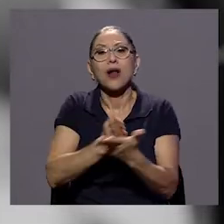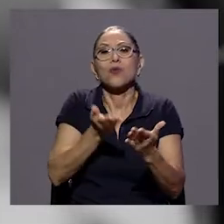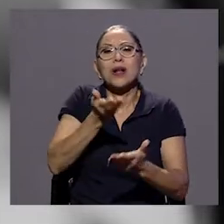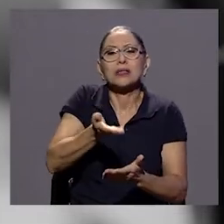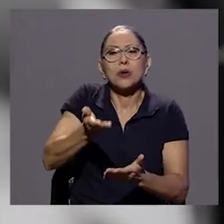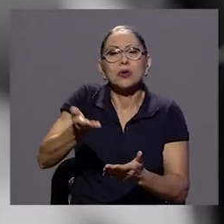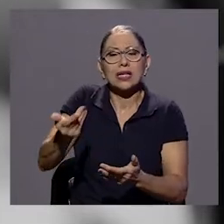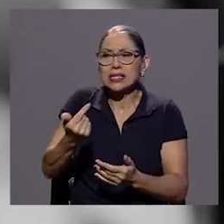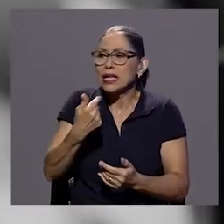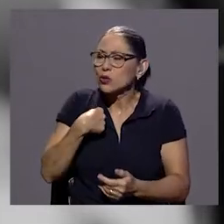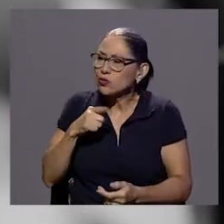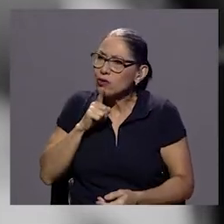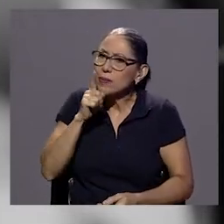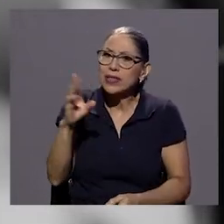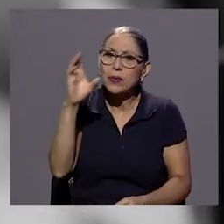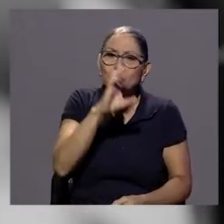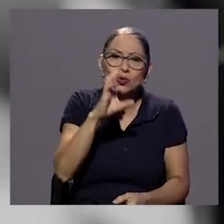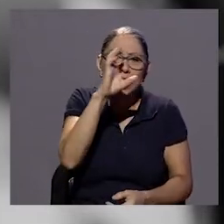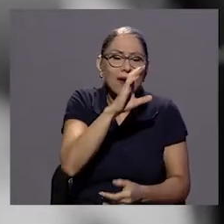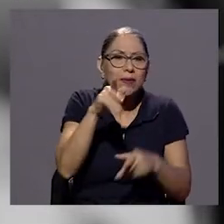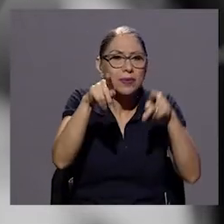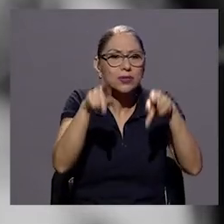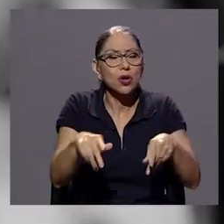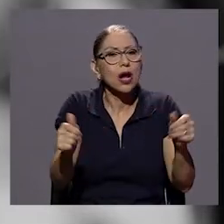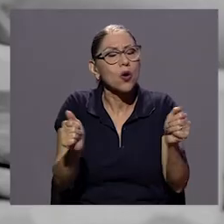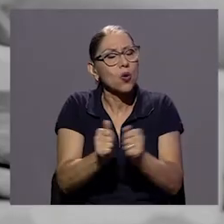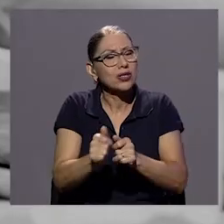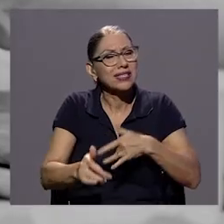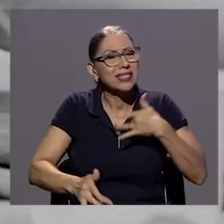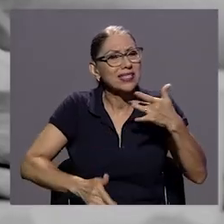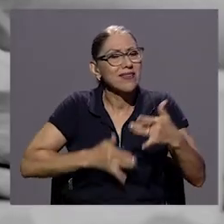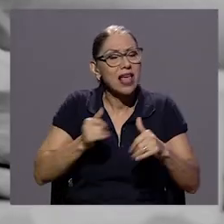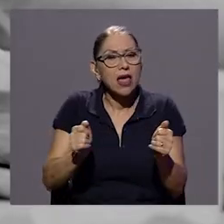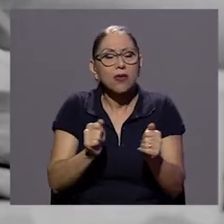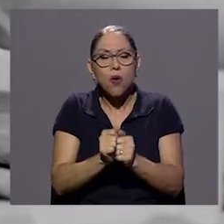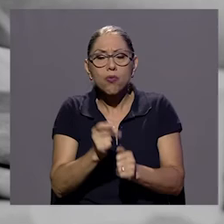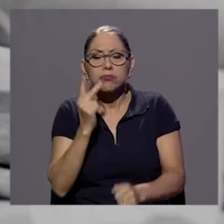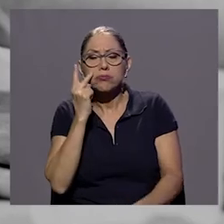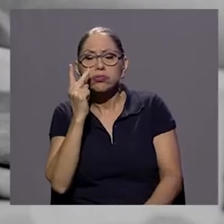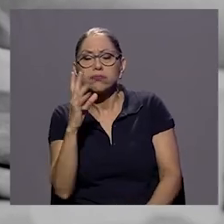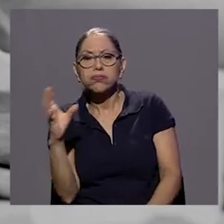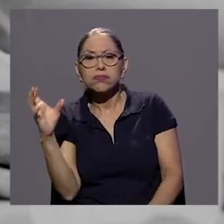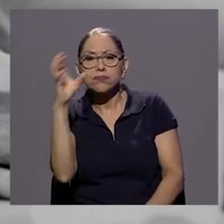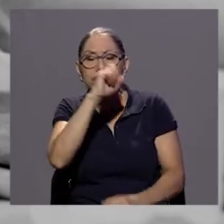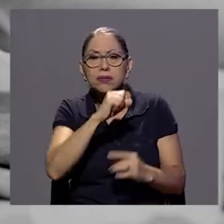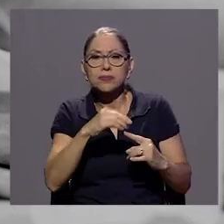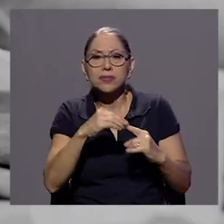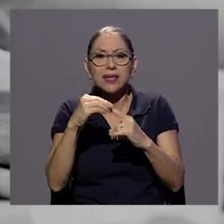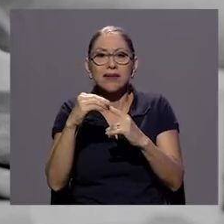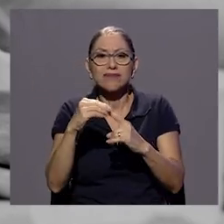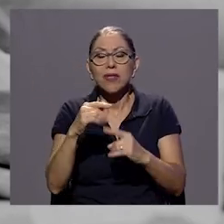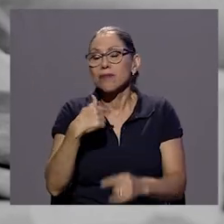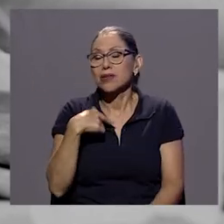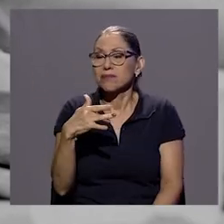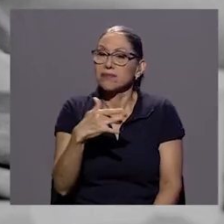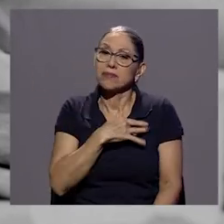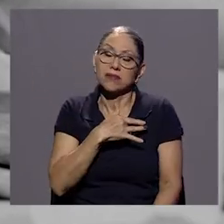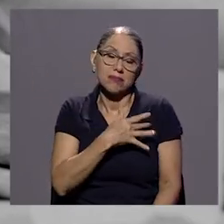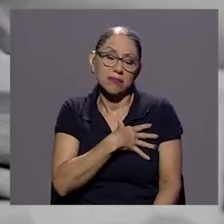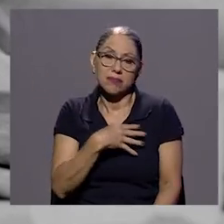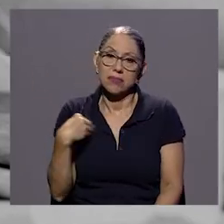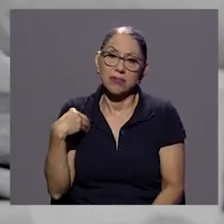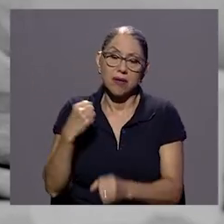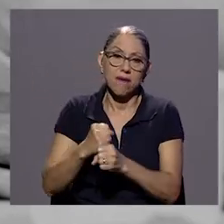una sensibilidad y un ojo particular y creo que Esteban realmente pues a mí me encantó su trabajo creo que